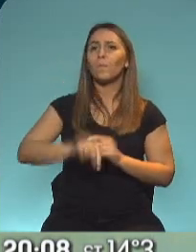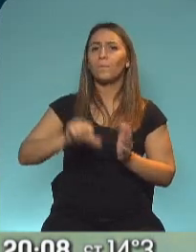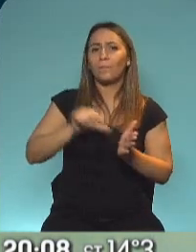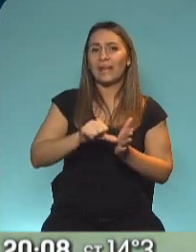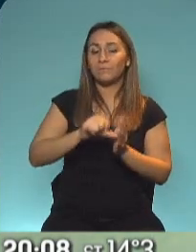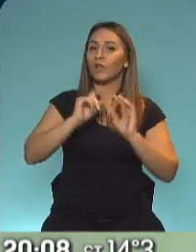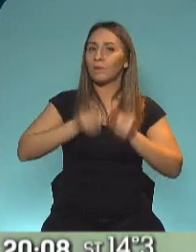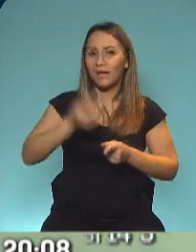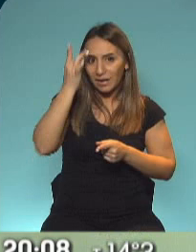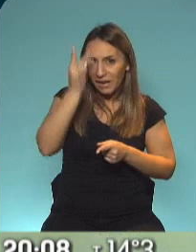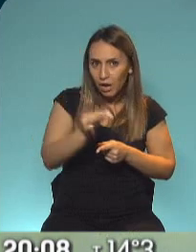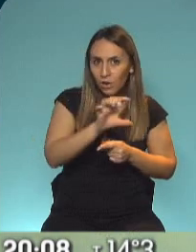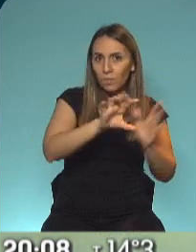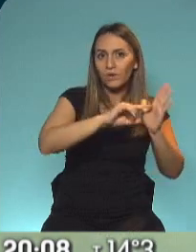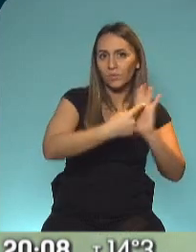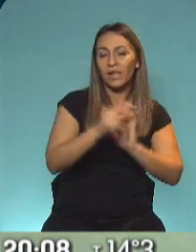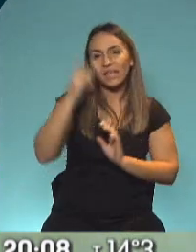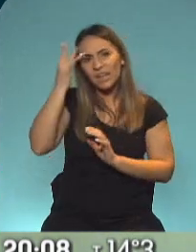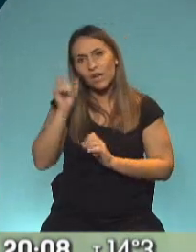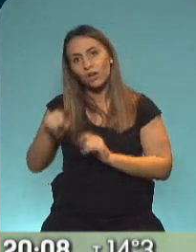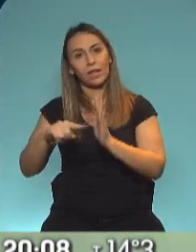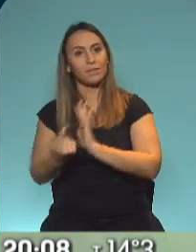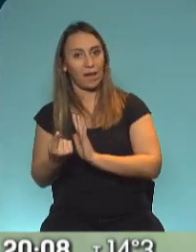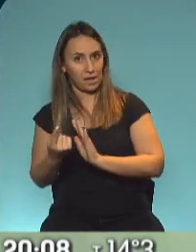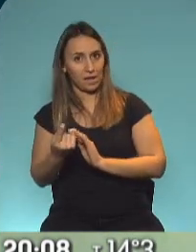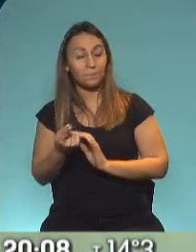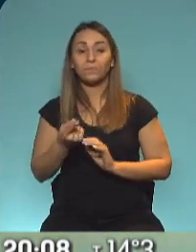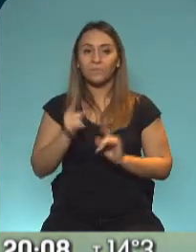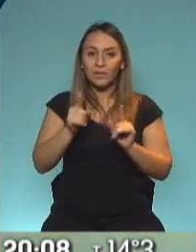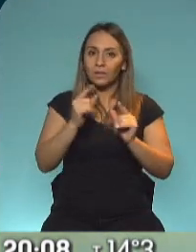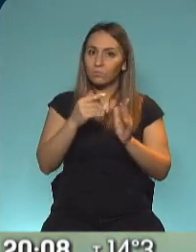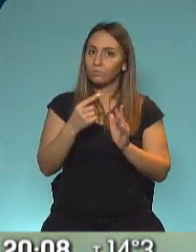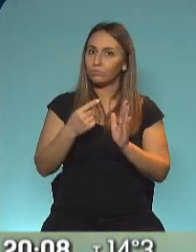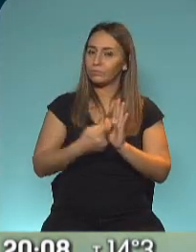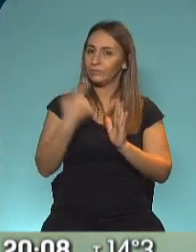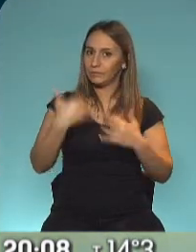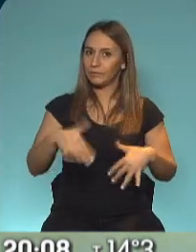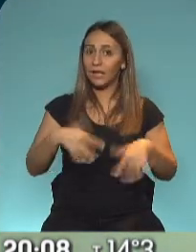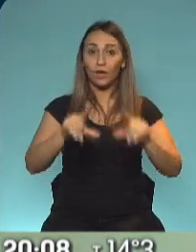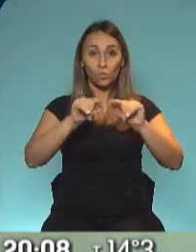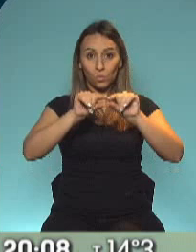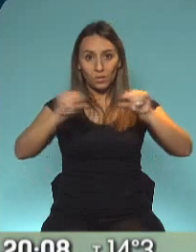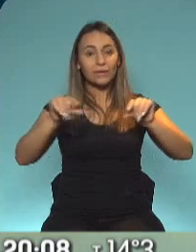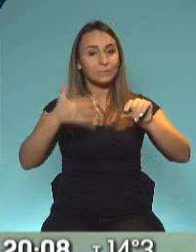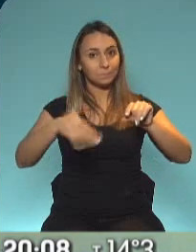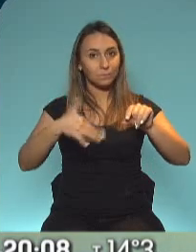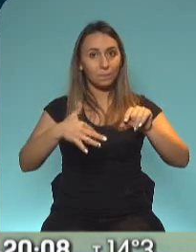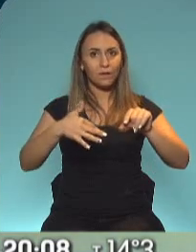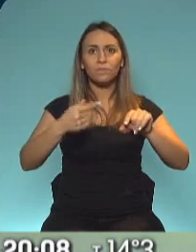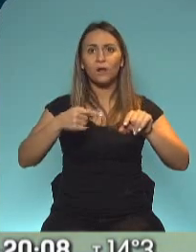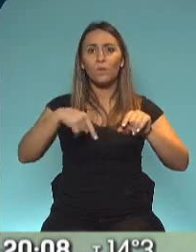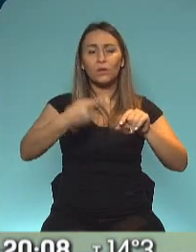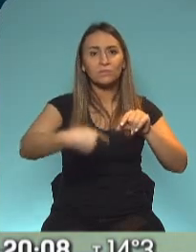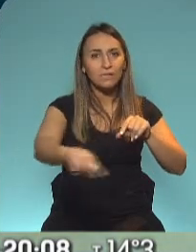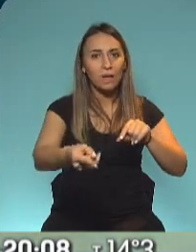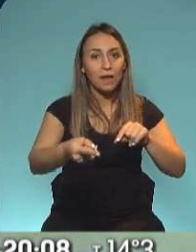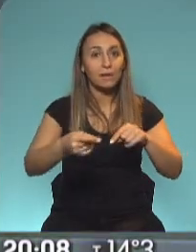a nivel ciudad. El tema es, Lucía, con estos números y el indicador que ahora vas a explicar, ¿qué es lo que podría suceder en próximas semanas?